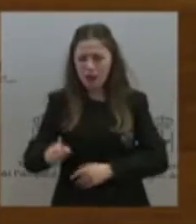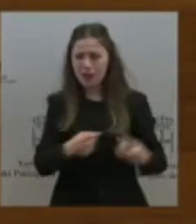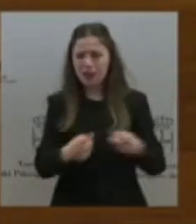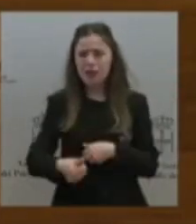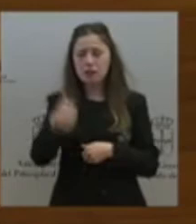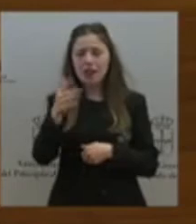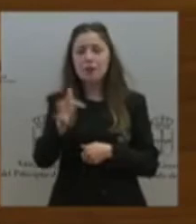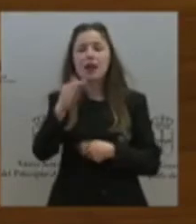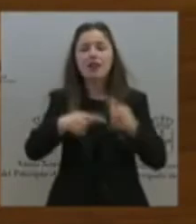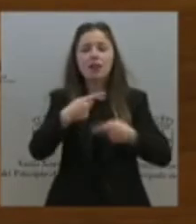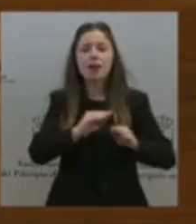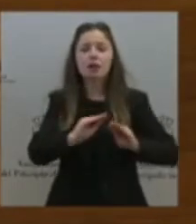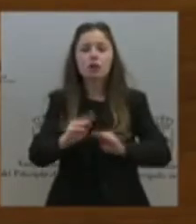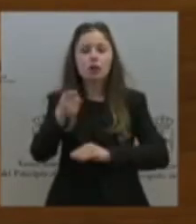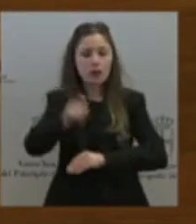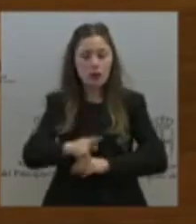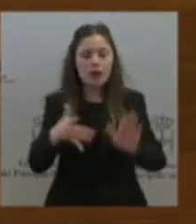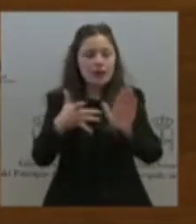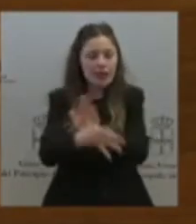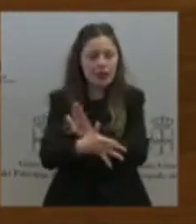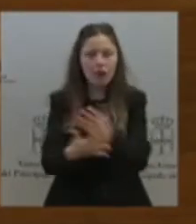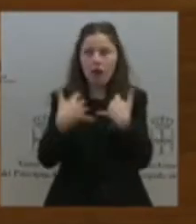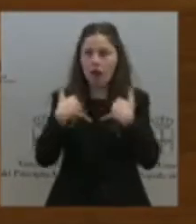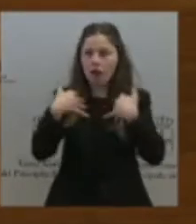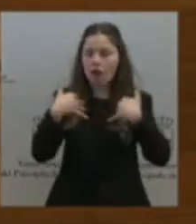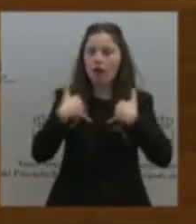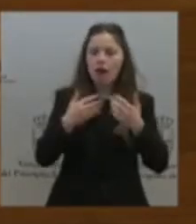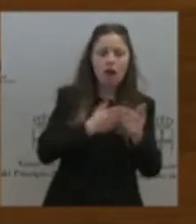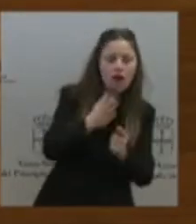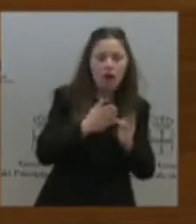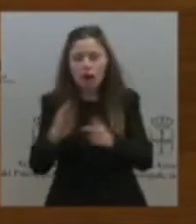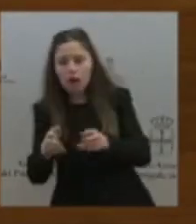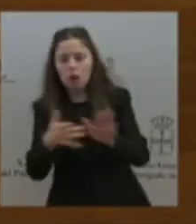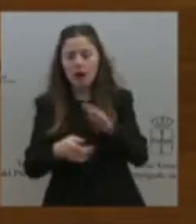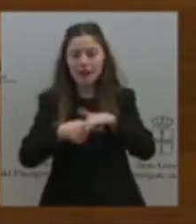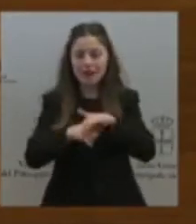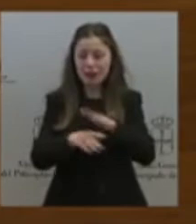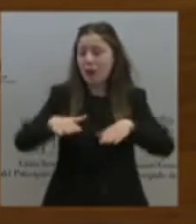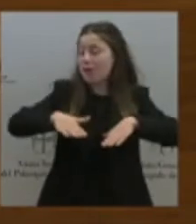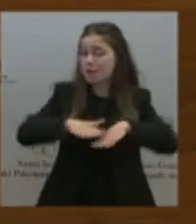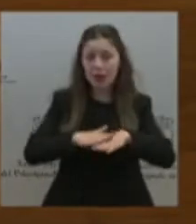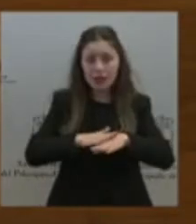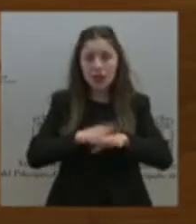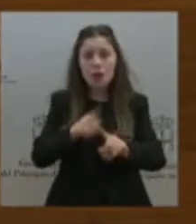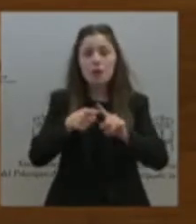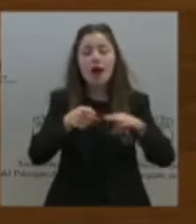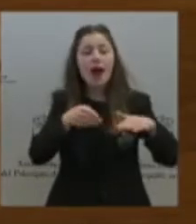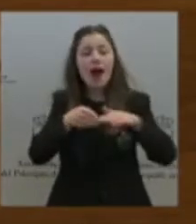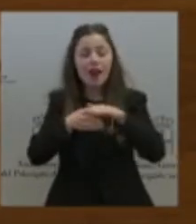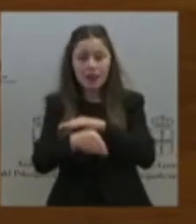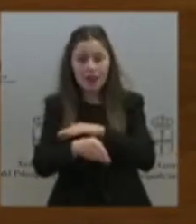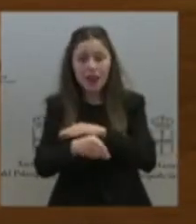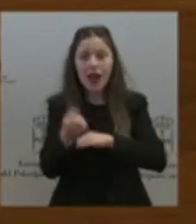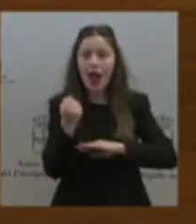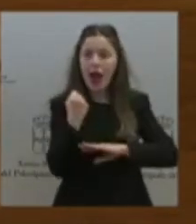soportar, desgraciadamente, dilaciones sin debíes para un trámite que allí es fundamental para acceder a apoyos y servicios y para